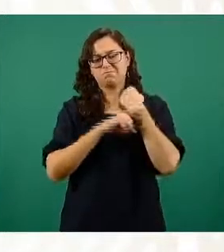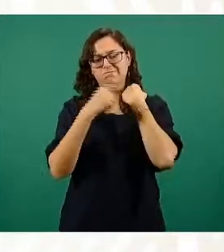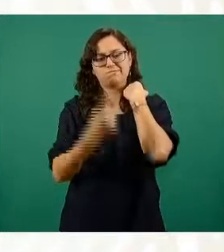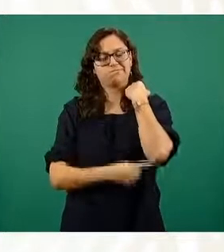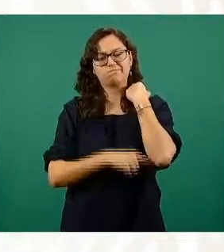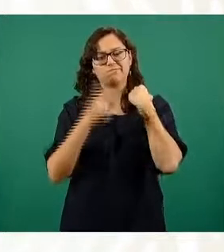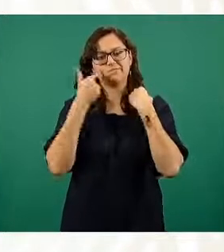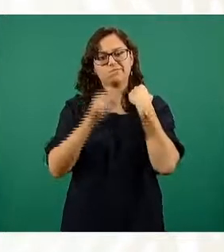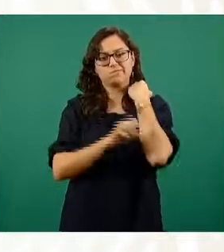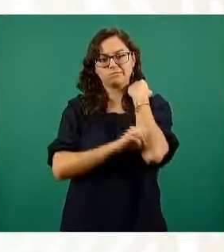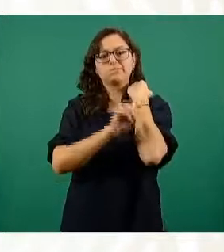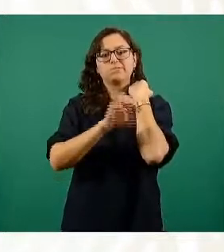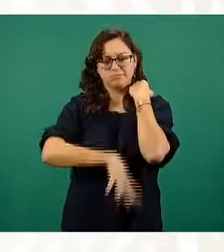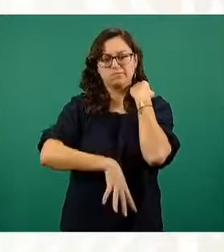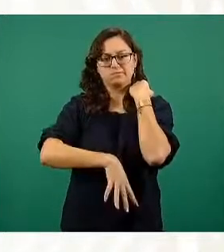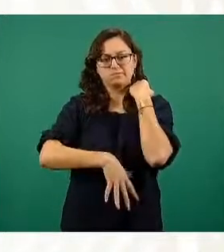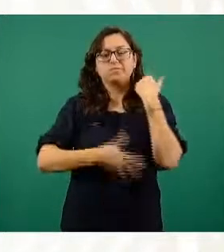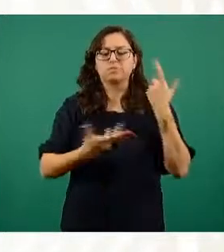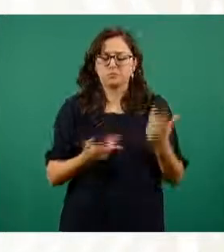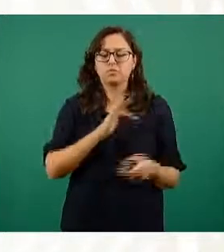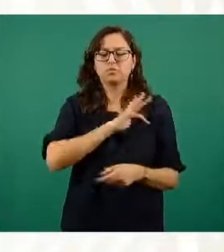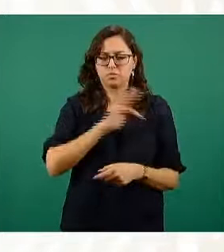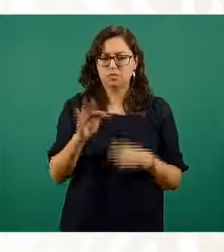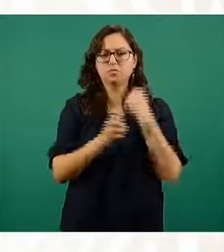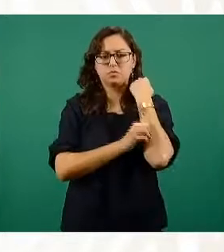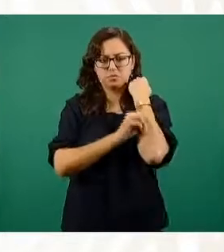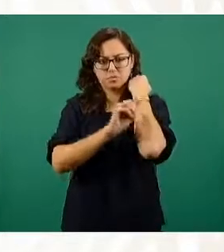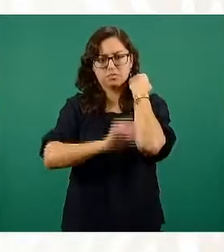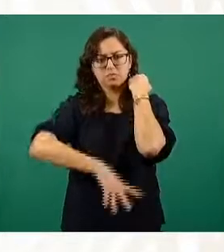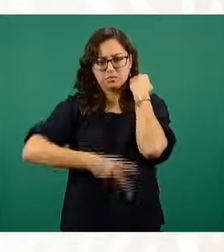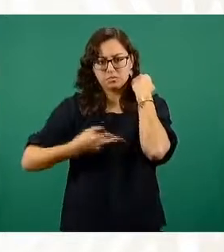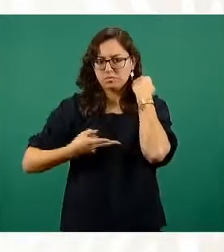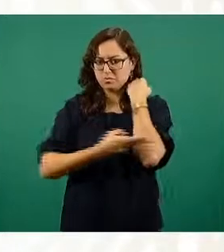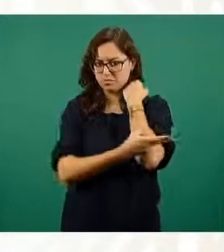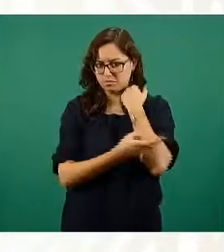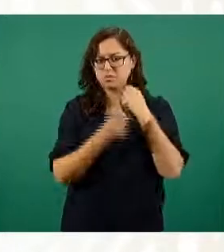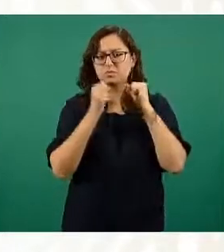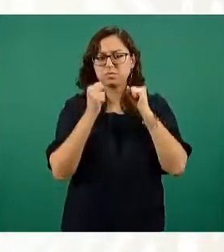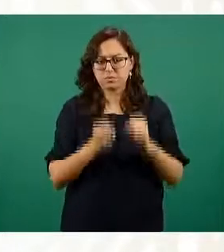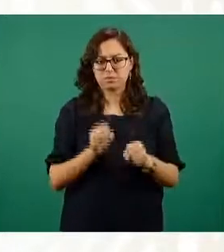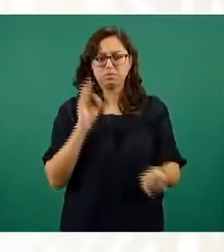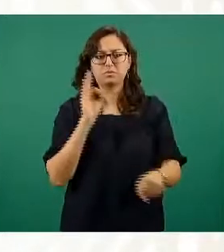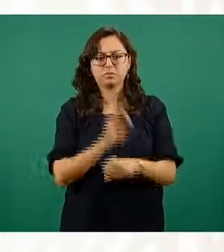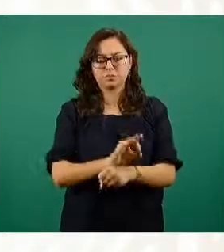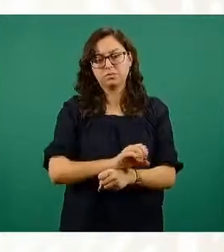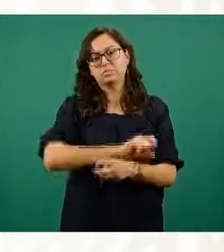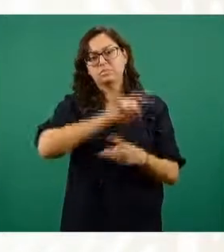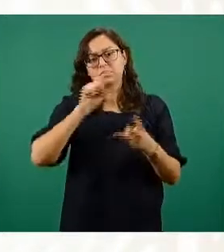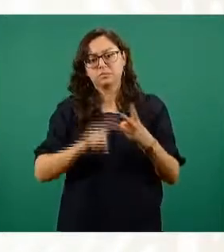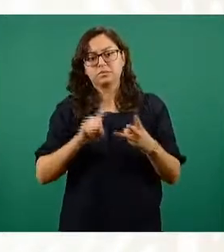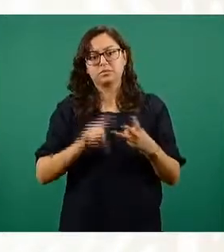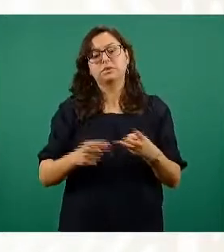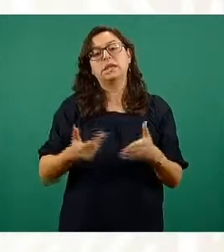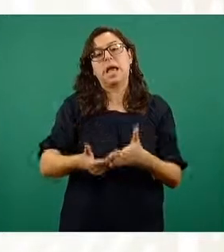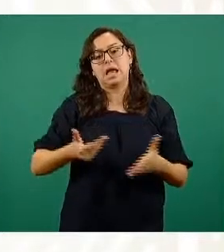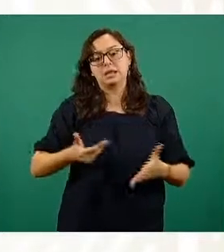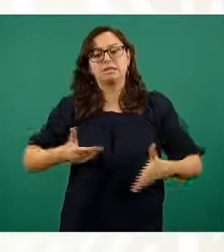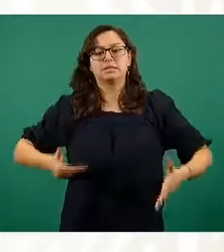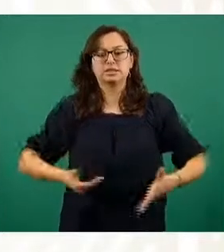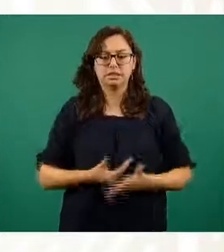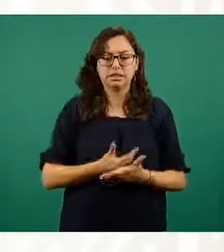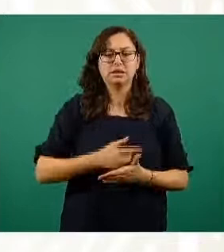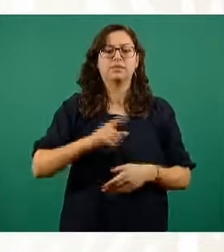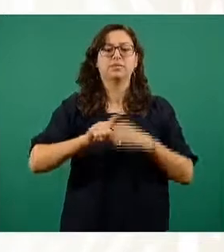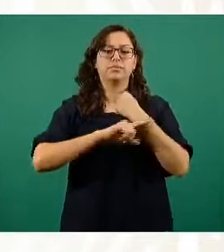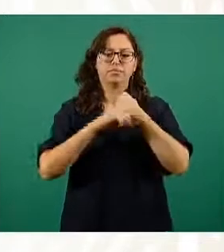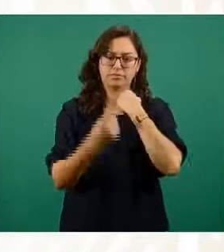de forma continua como ya dijimos como el control prenatal de atención de parto o posparto y la persona recién nacida así como